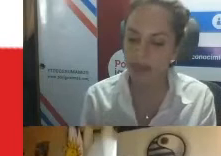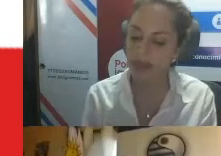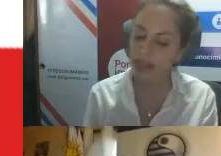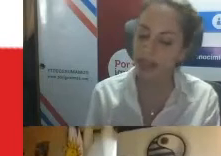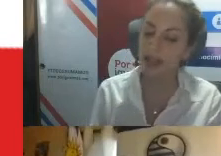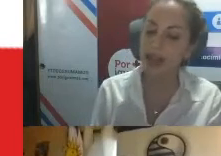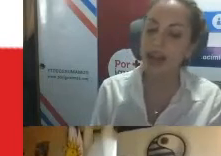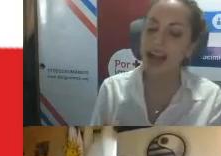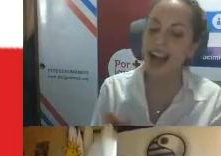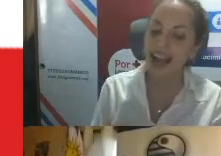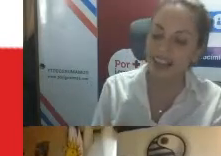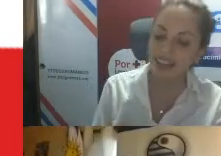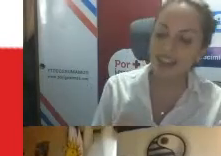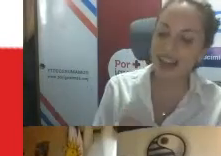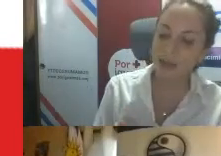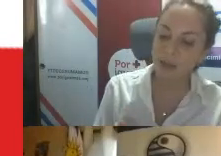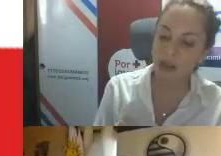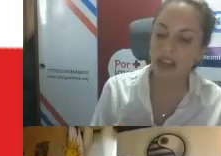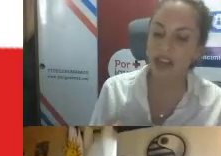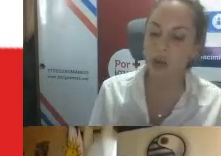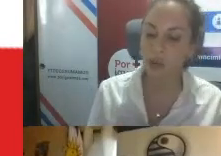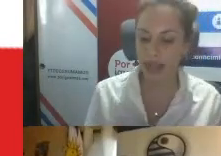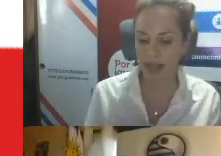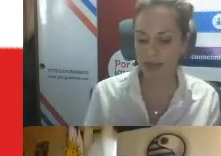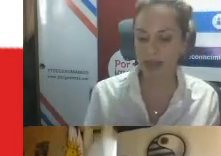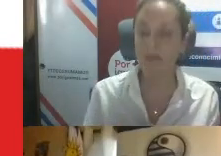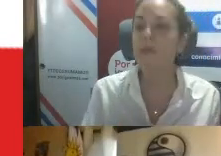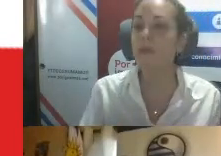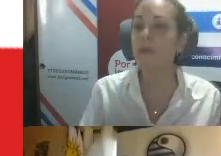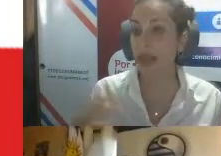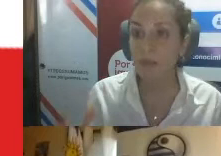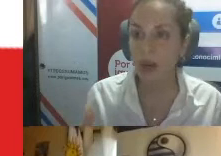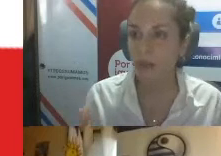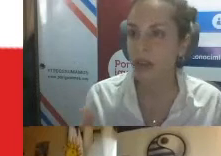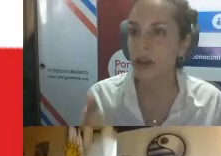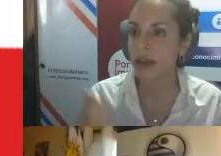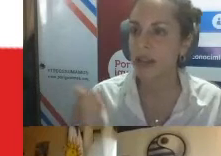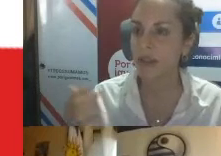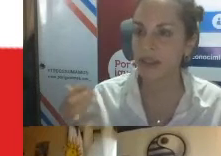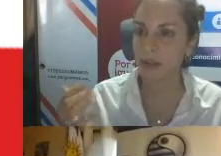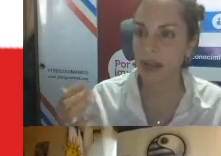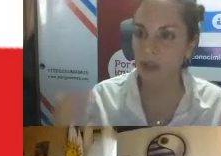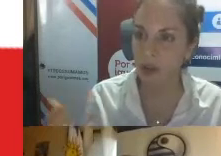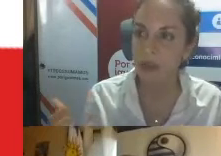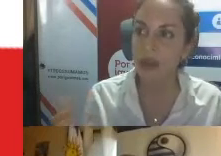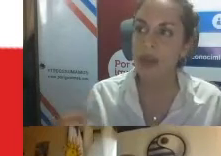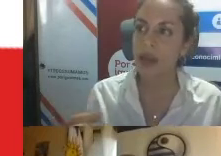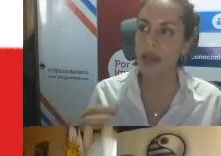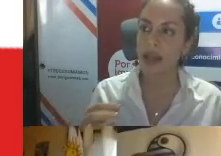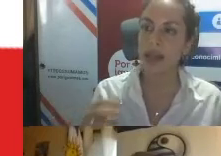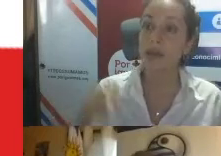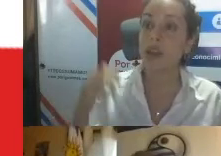con discapacidad a través de cambios en la comunidad, ¿sí? Por ejemplo, eliminando barreras de participación,